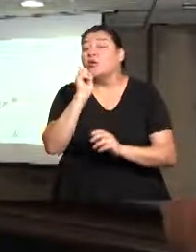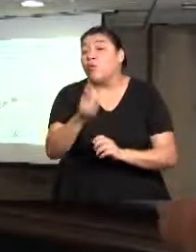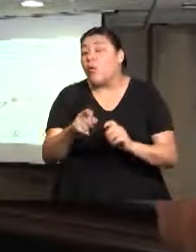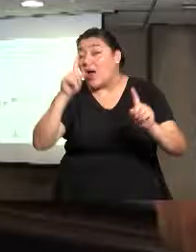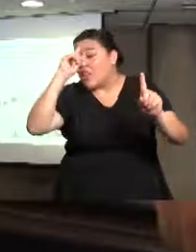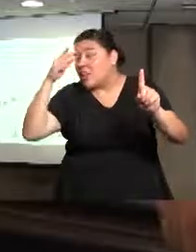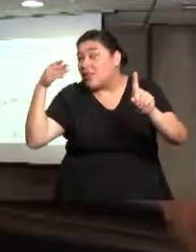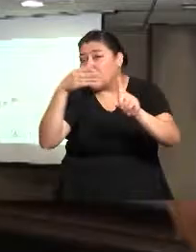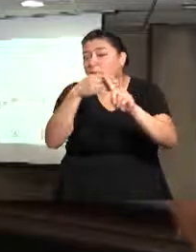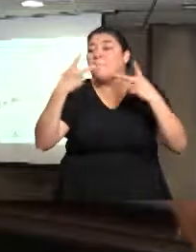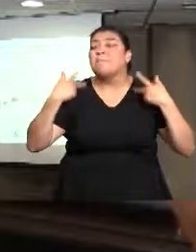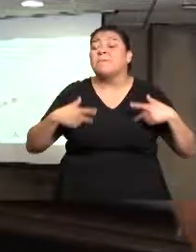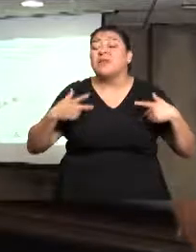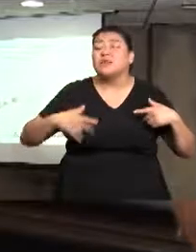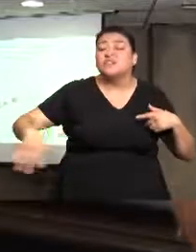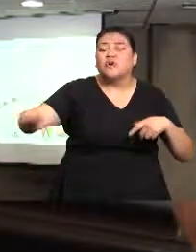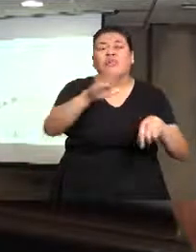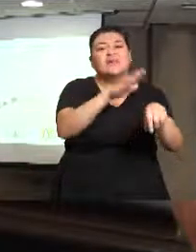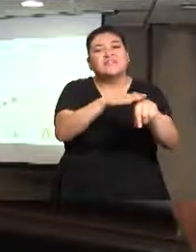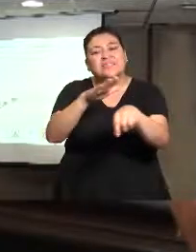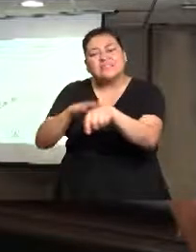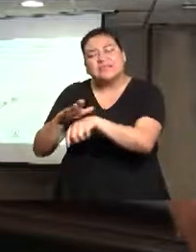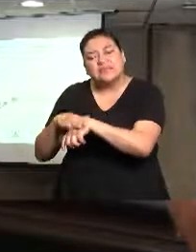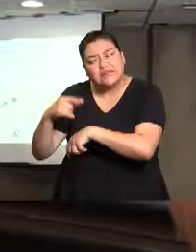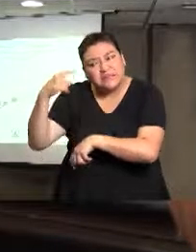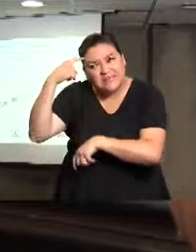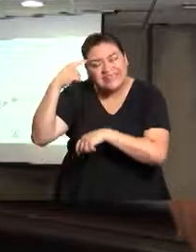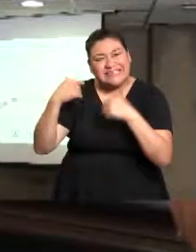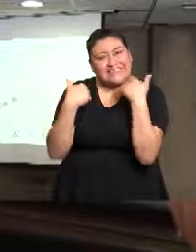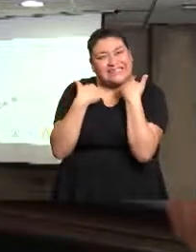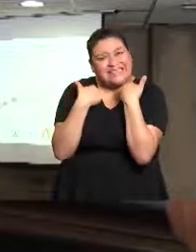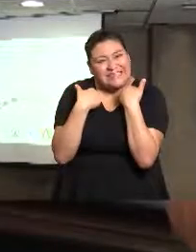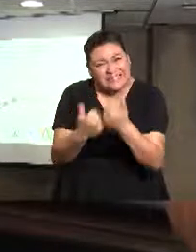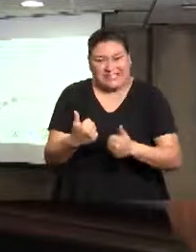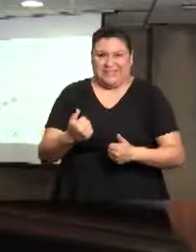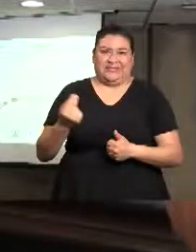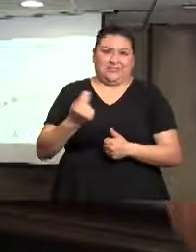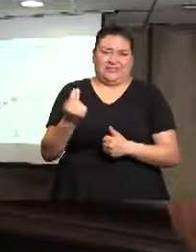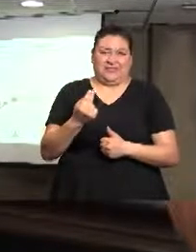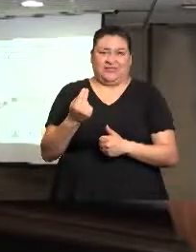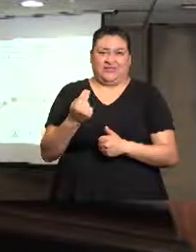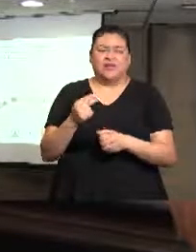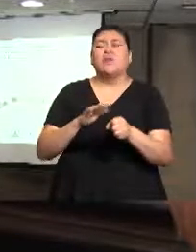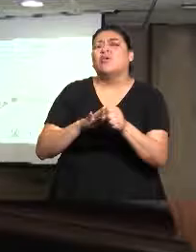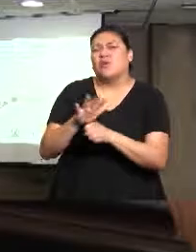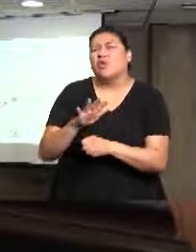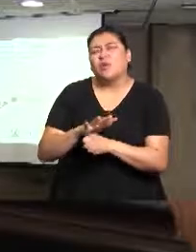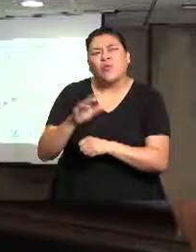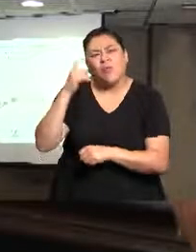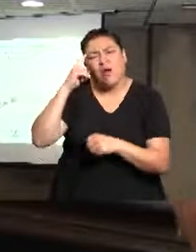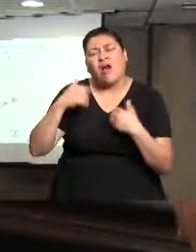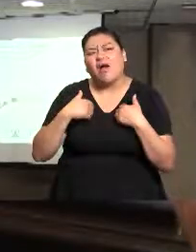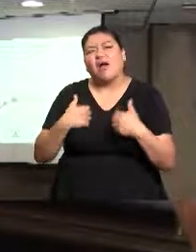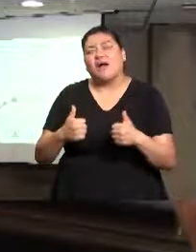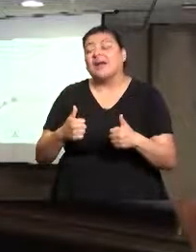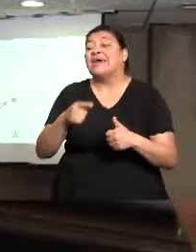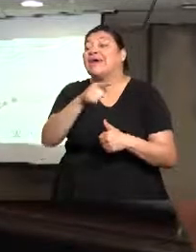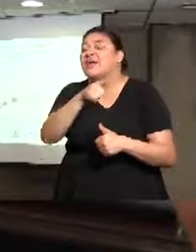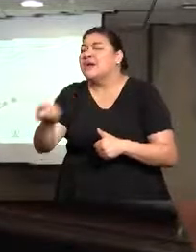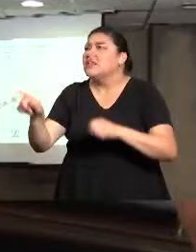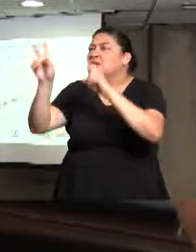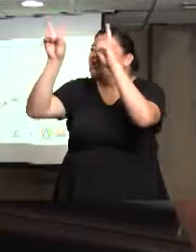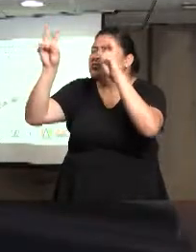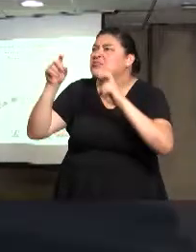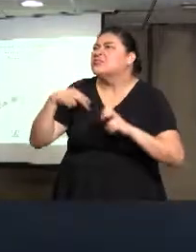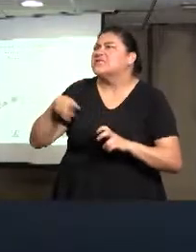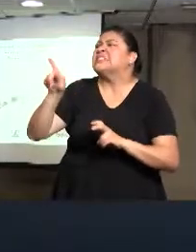gente entienda la necesidad de estar, la necesidad de estar enterados de temas